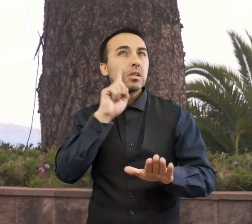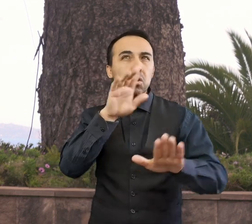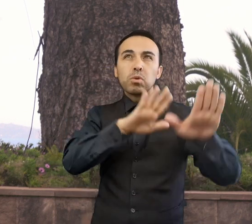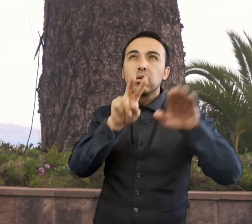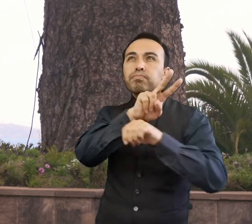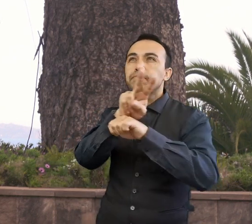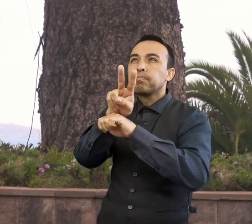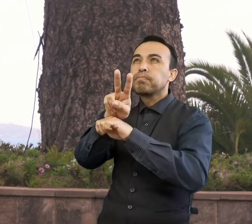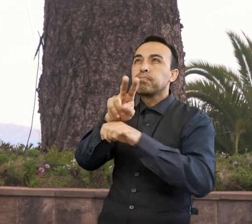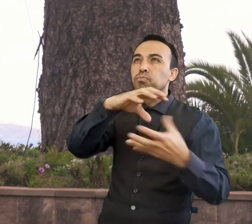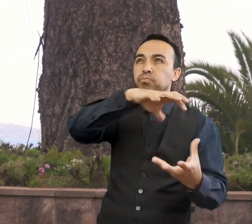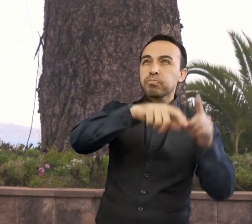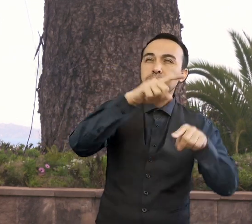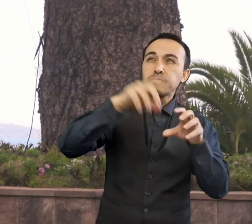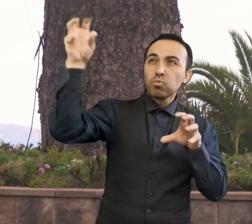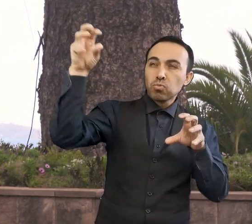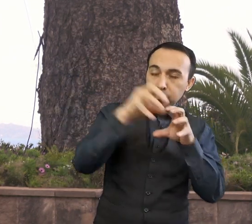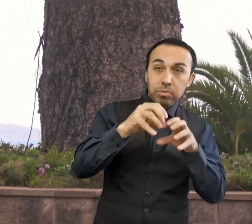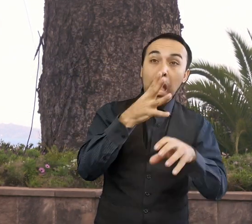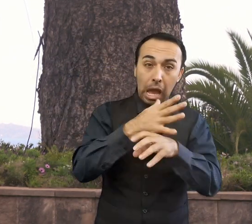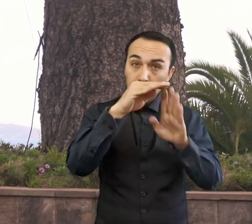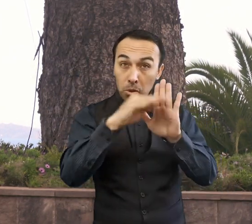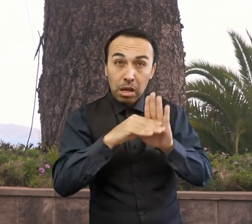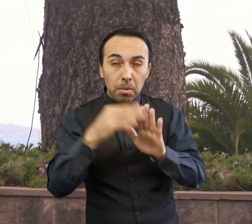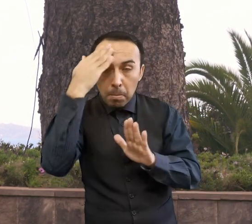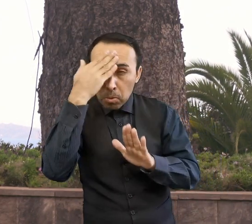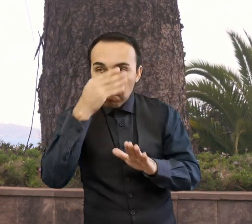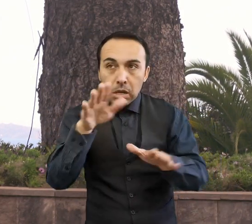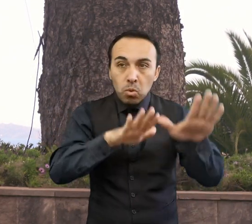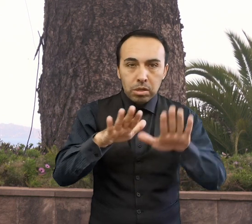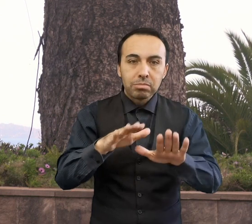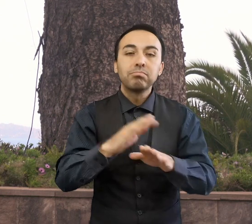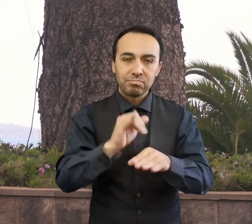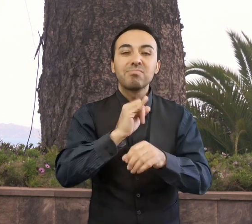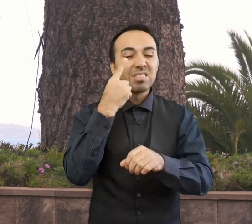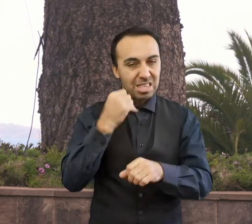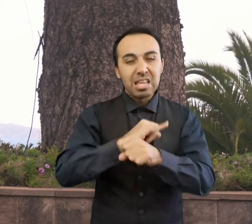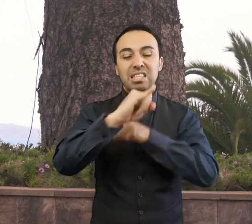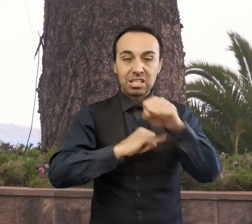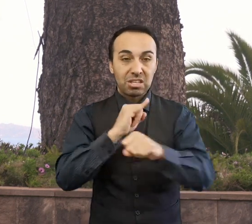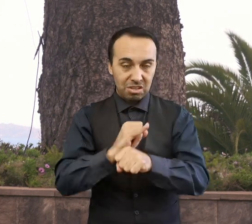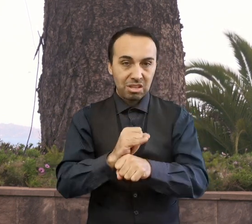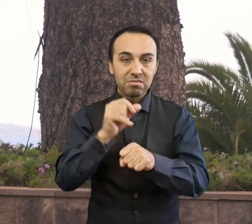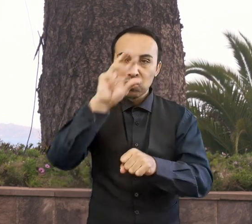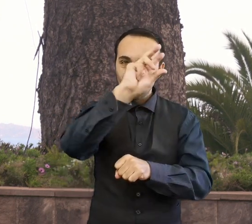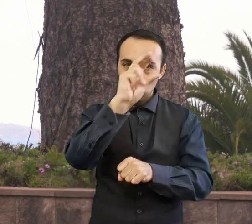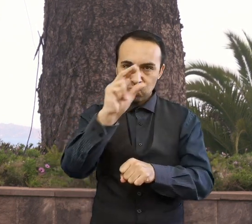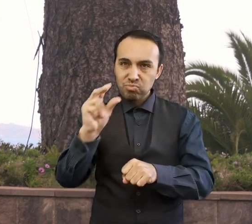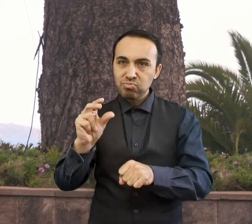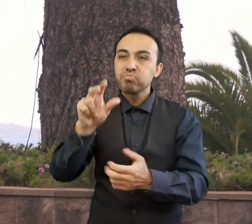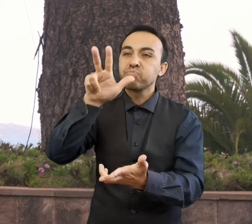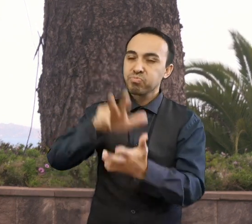Sí. Por ejemplo, el Día Internacional del Asteroide, reconocido por las Naciones Unidas. Este día se conmemora desde